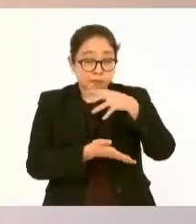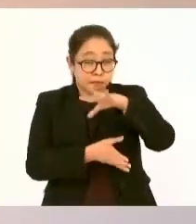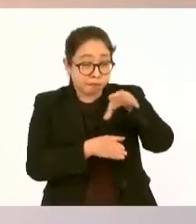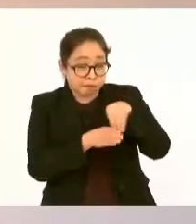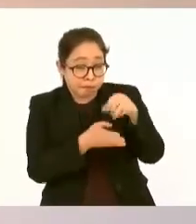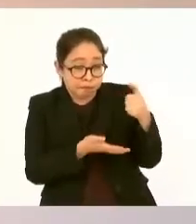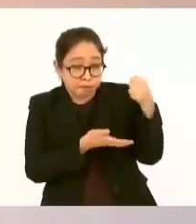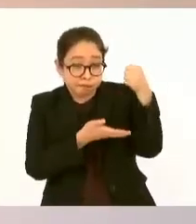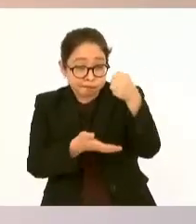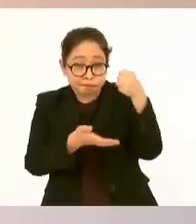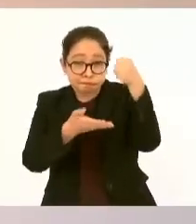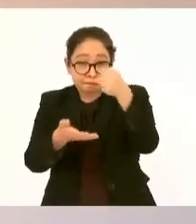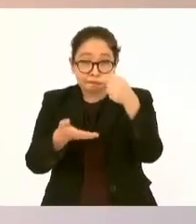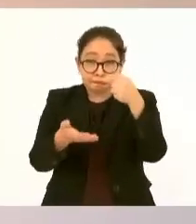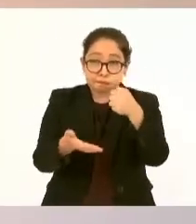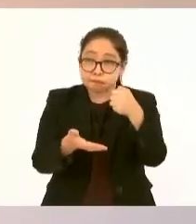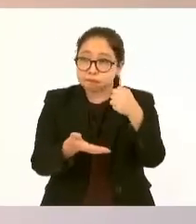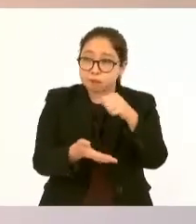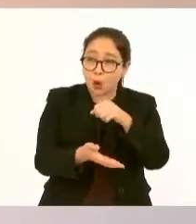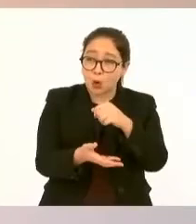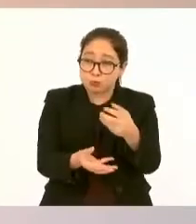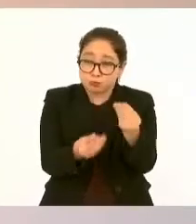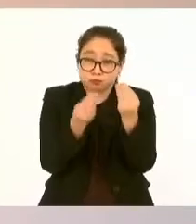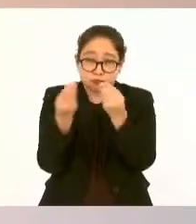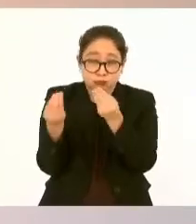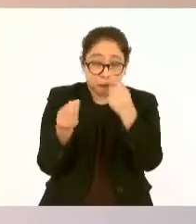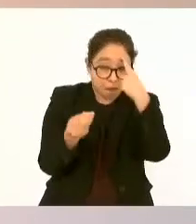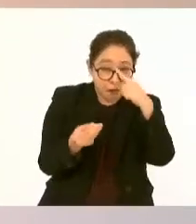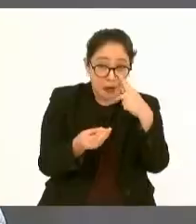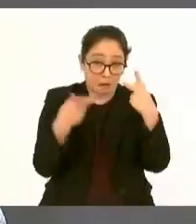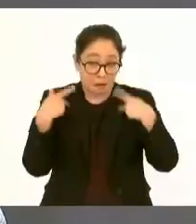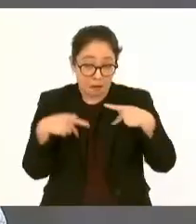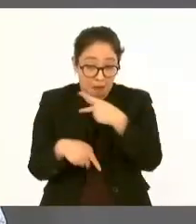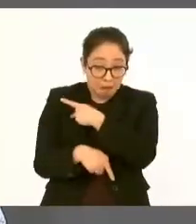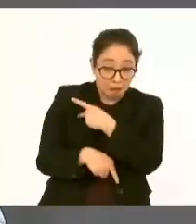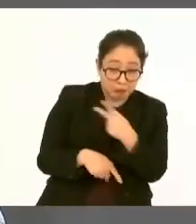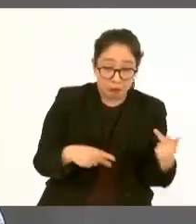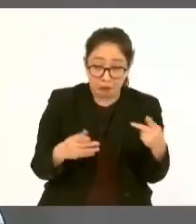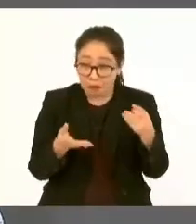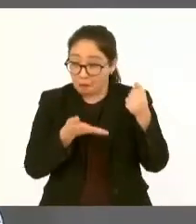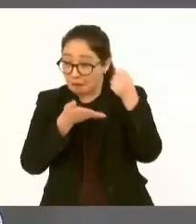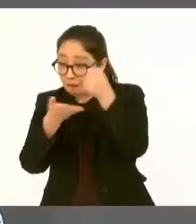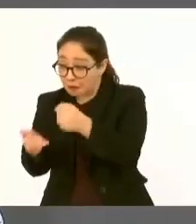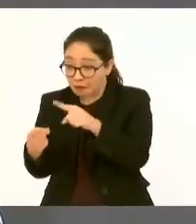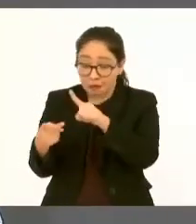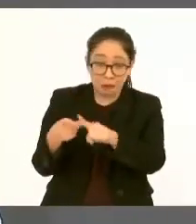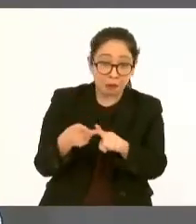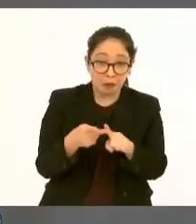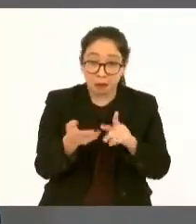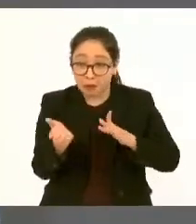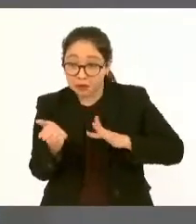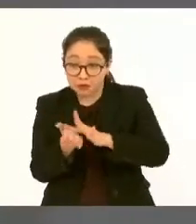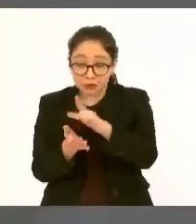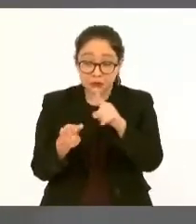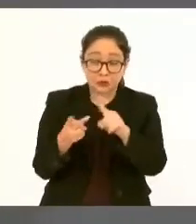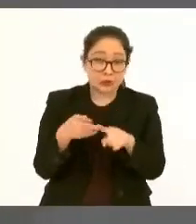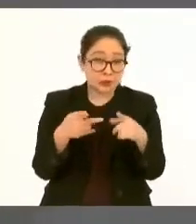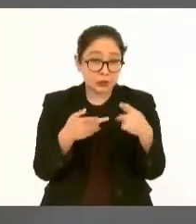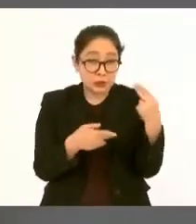para apoyar a los más pobres, a los más necesitados de México.